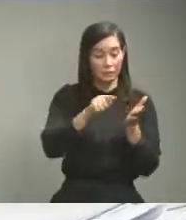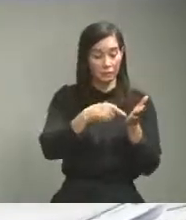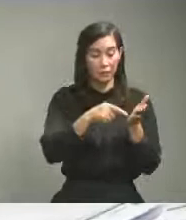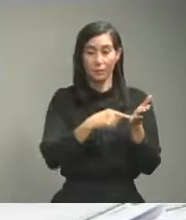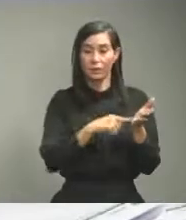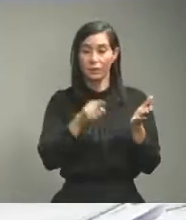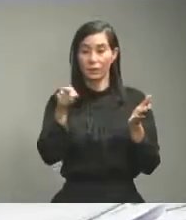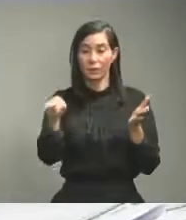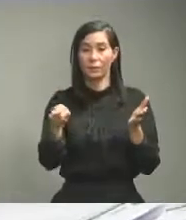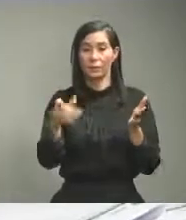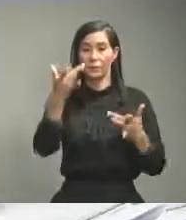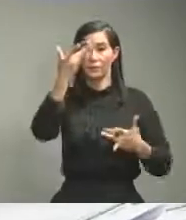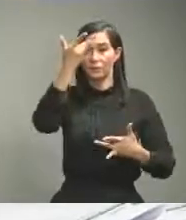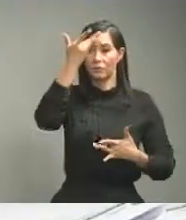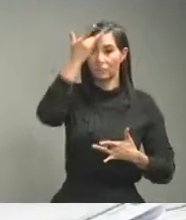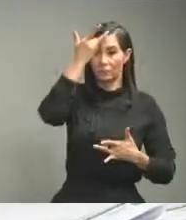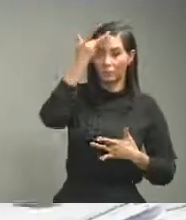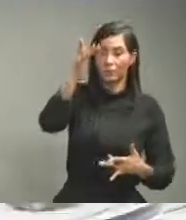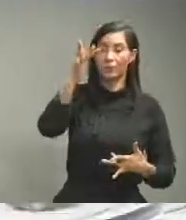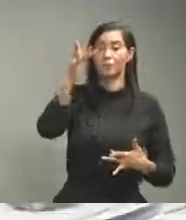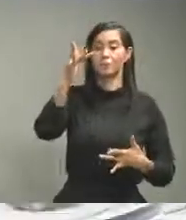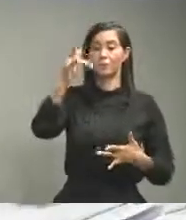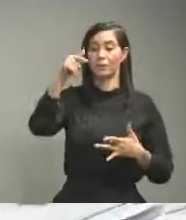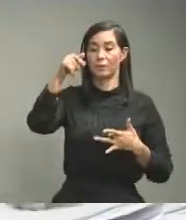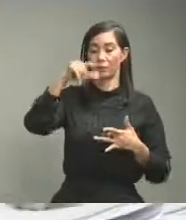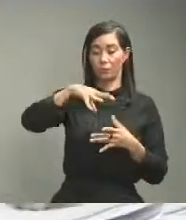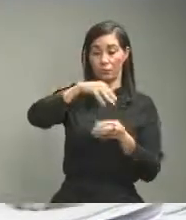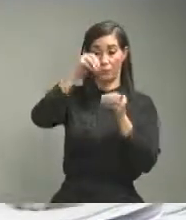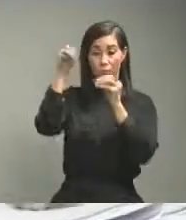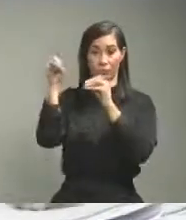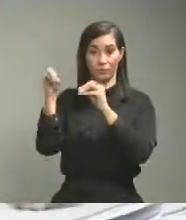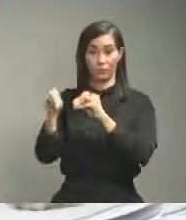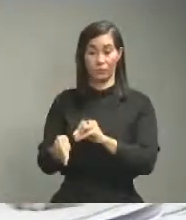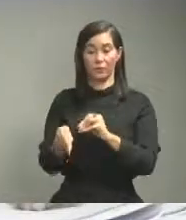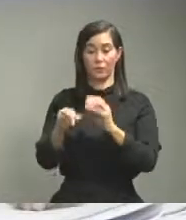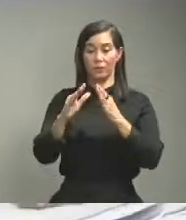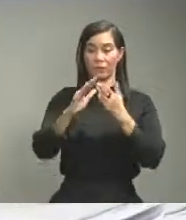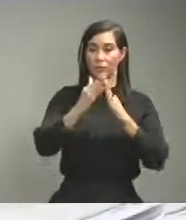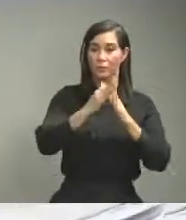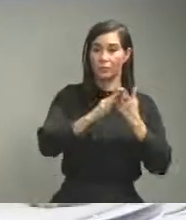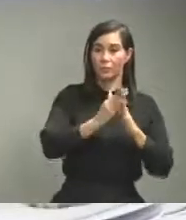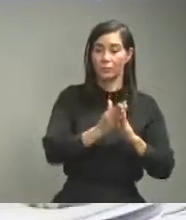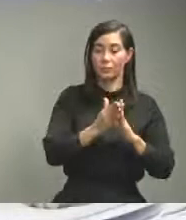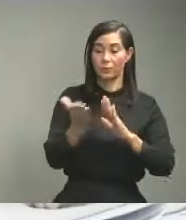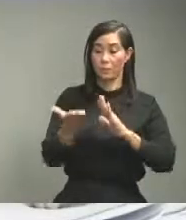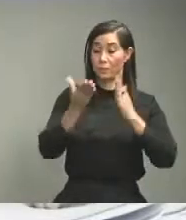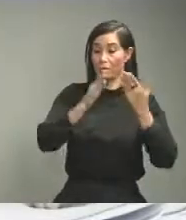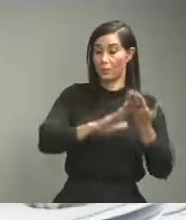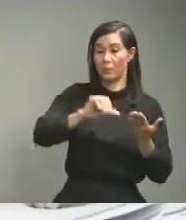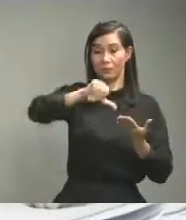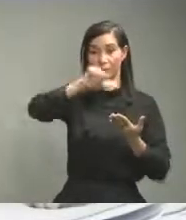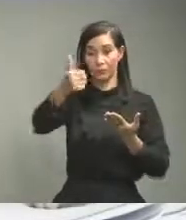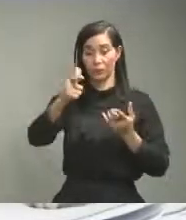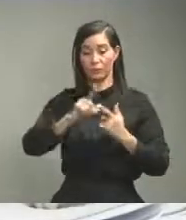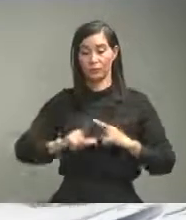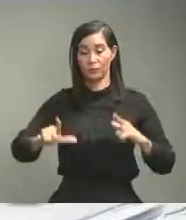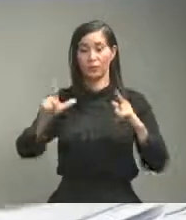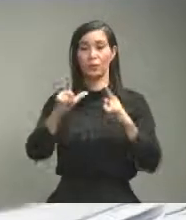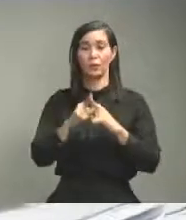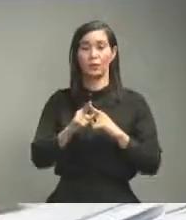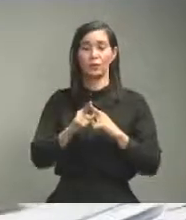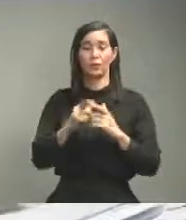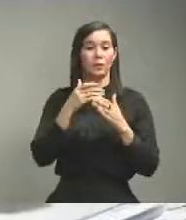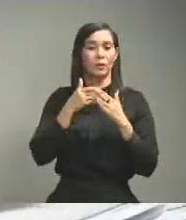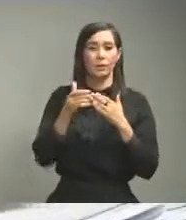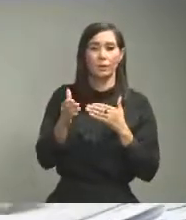se enferma se interna fuera de de su provincia muere fuera de su provincia pero